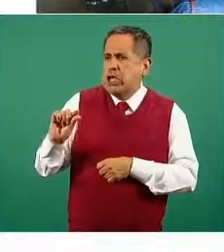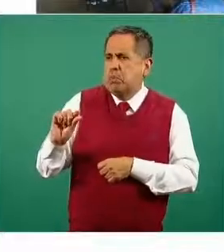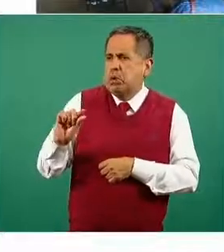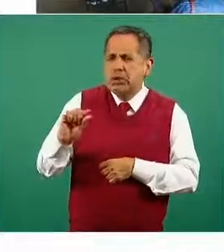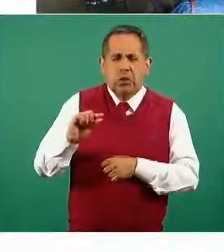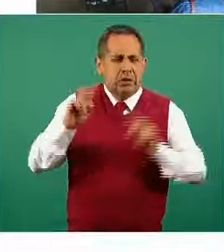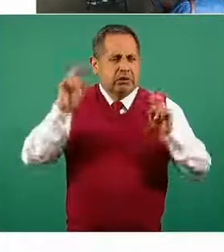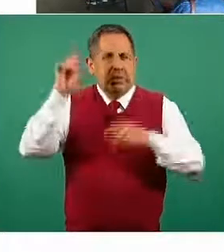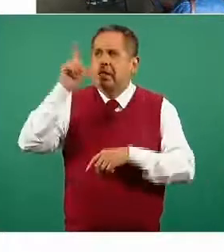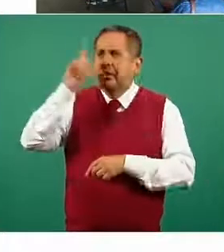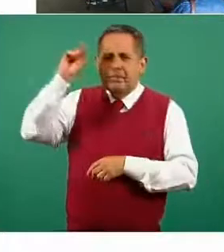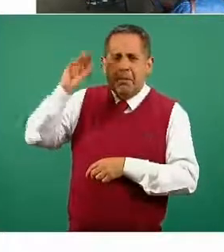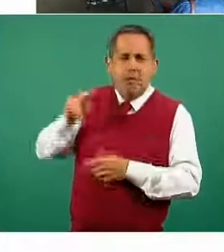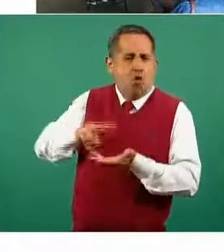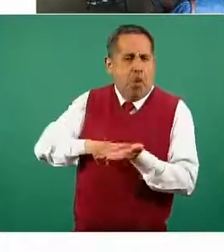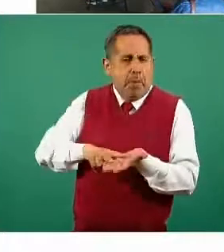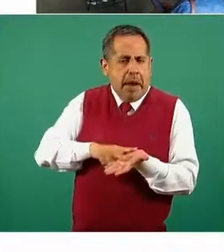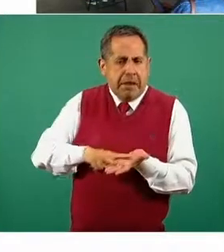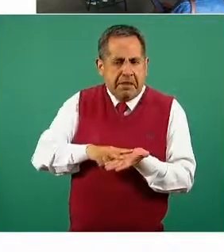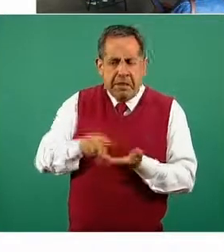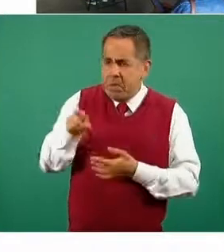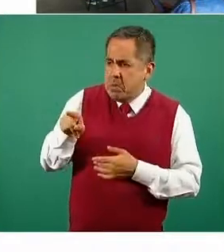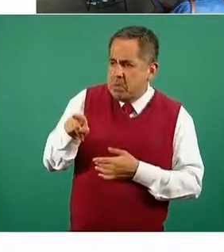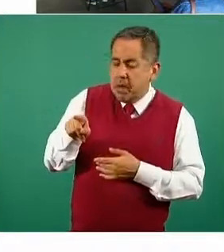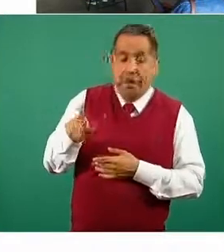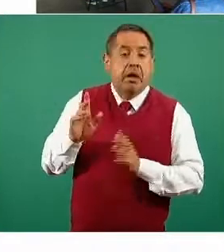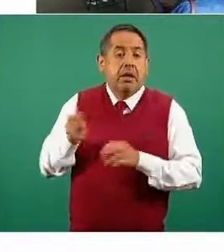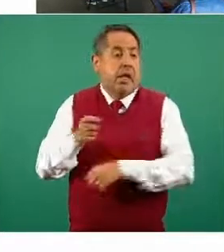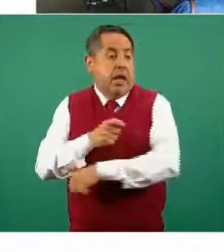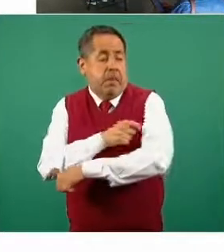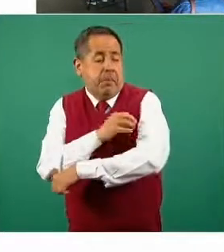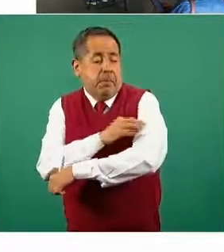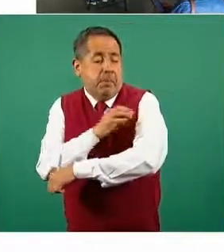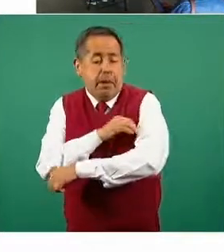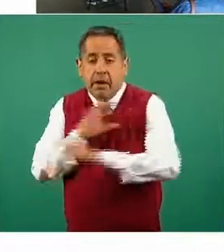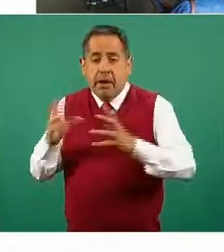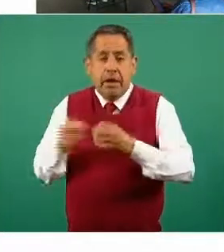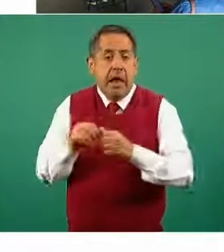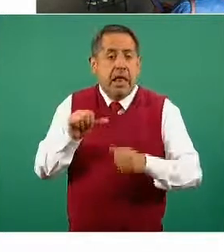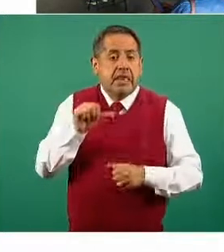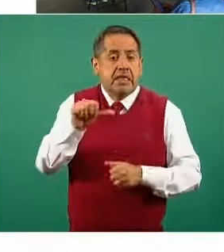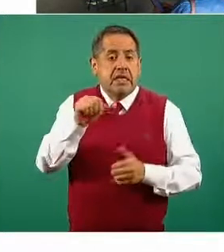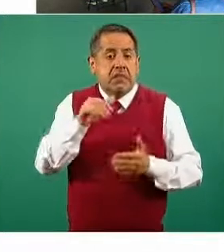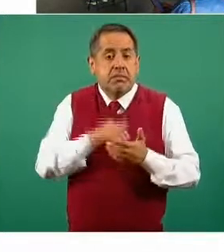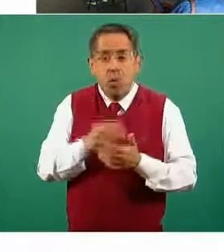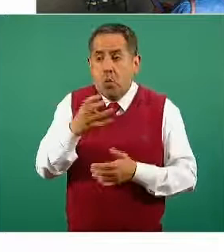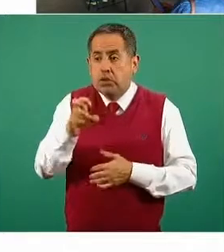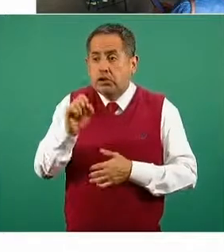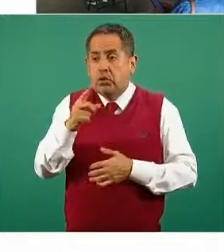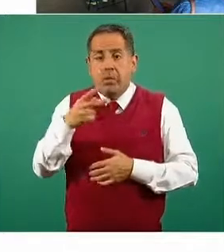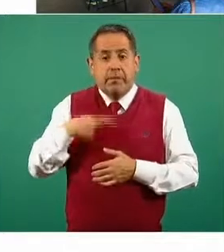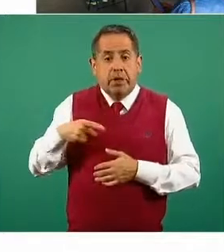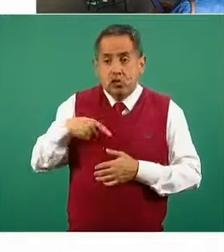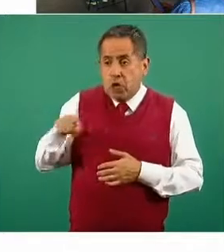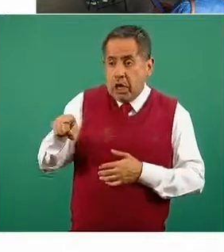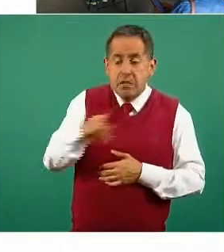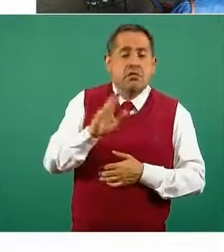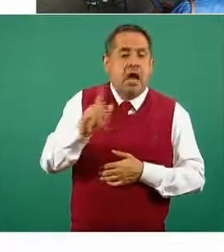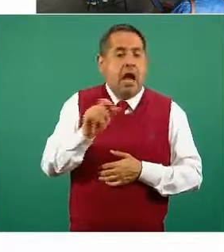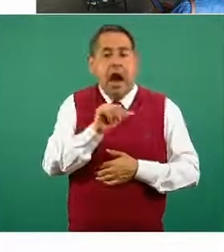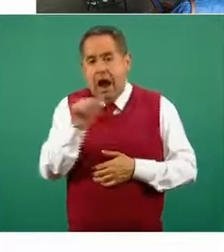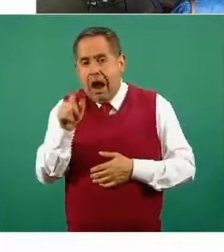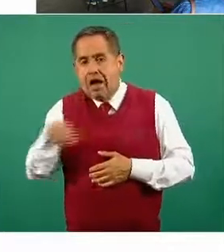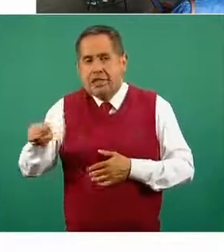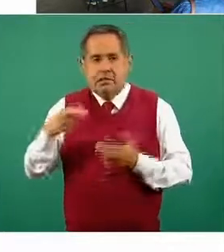verde, se lograron vacunar ya en forma acumulativa 16,461 personas del personal del